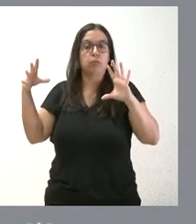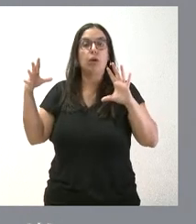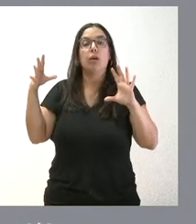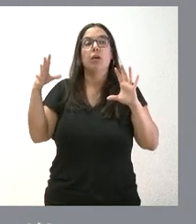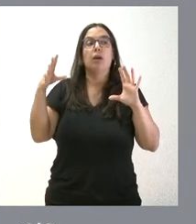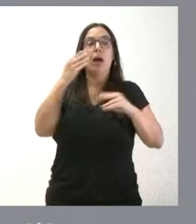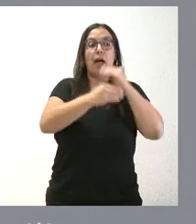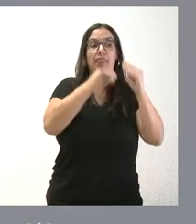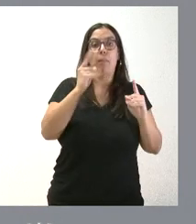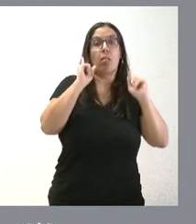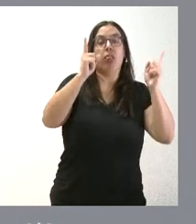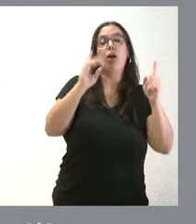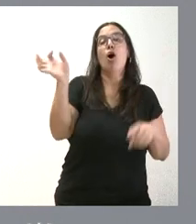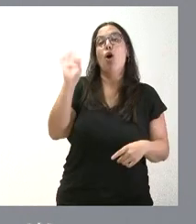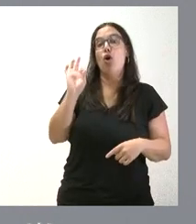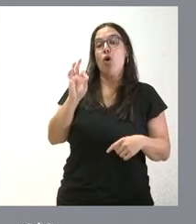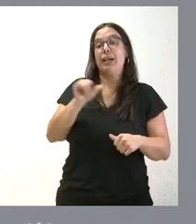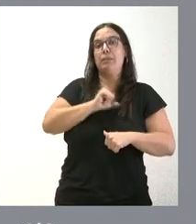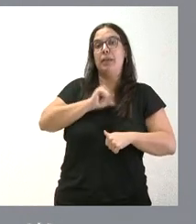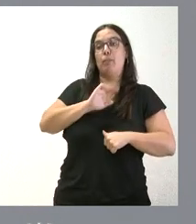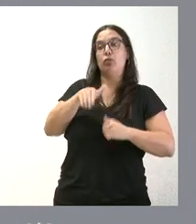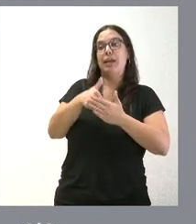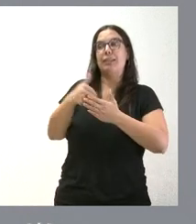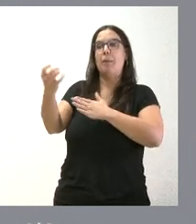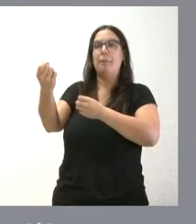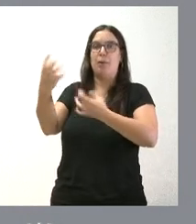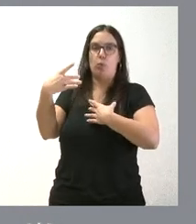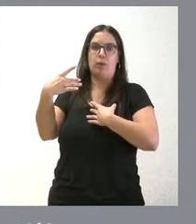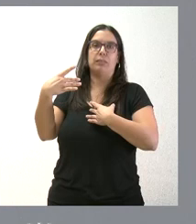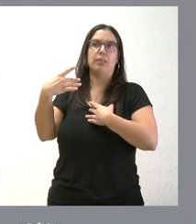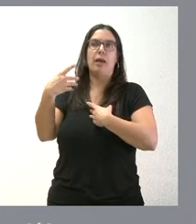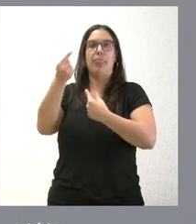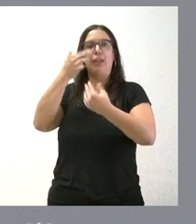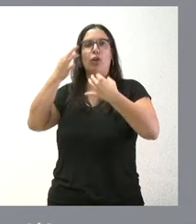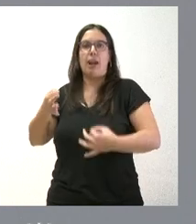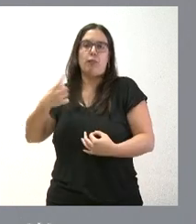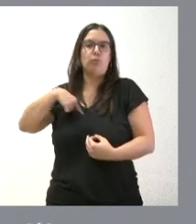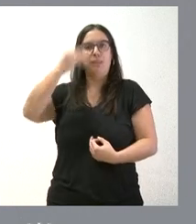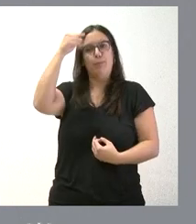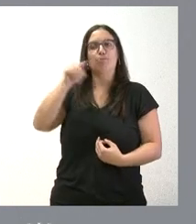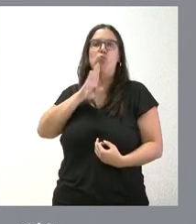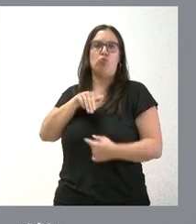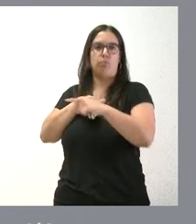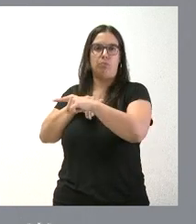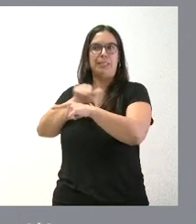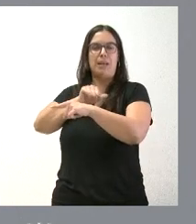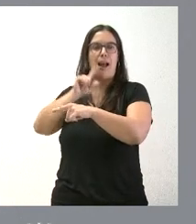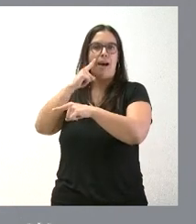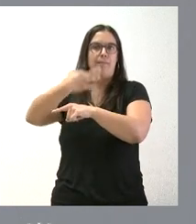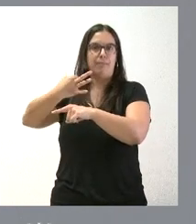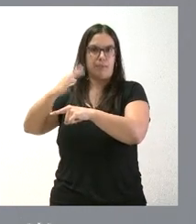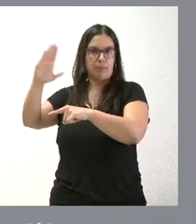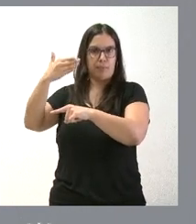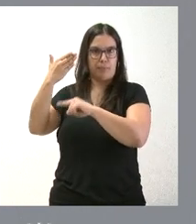semanas para acercarnos más fehacientemente a esos datos reales. Nos ha parecido más oportuno tomar esta segunda decisión. Parece